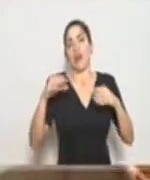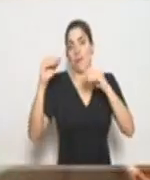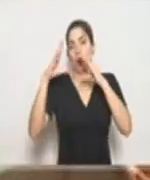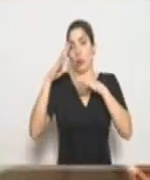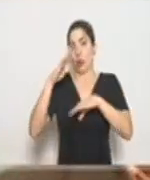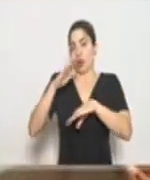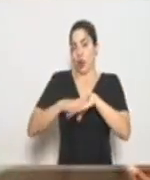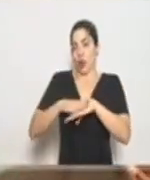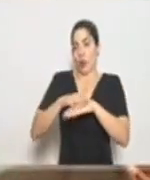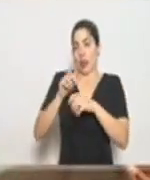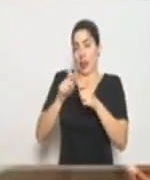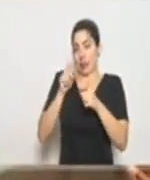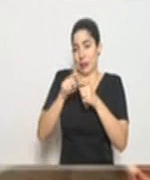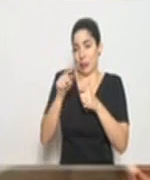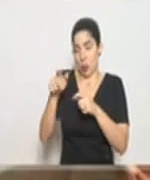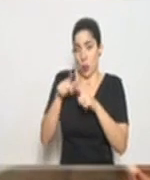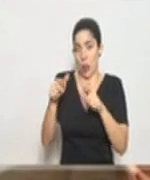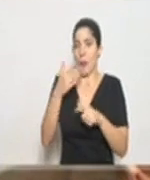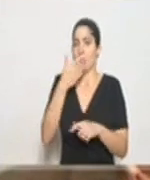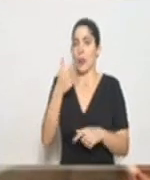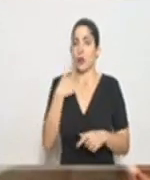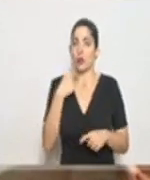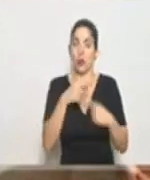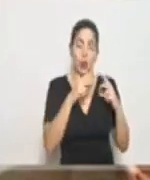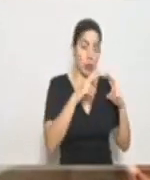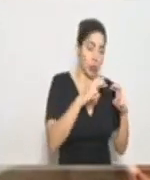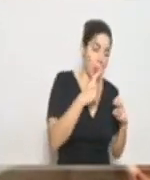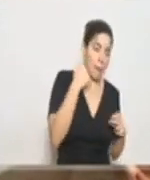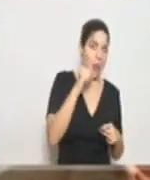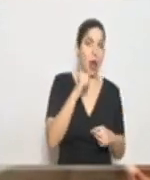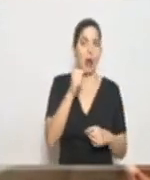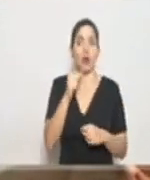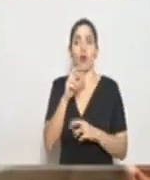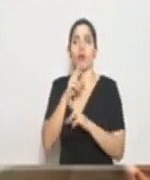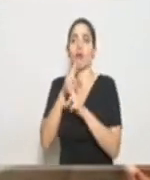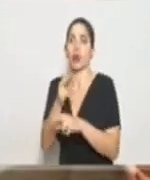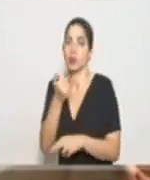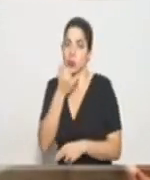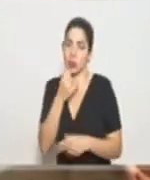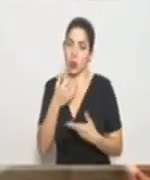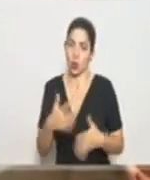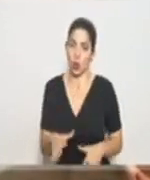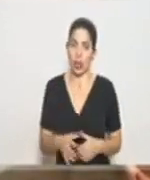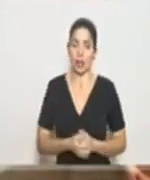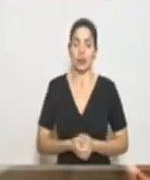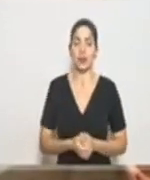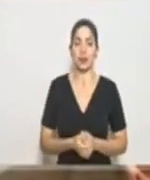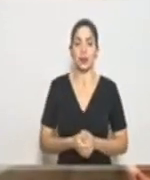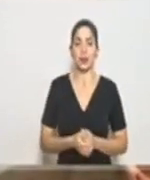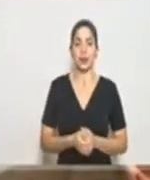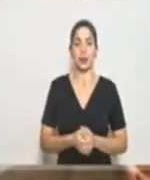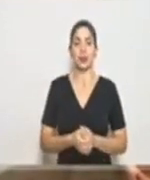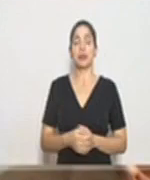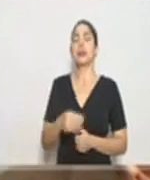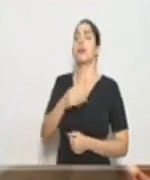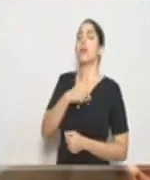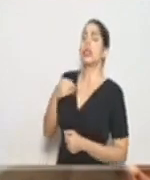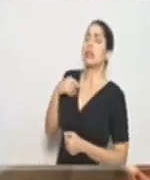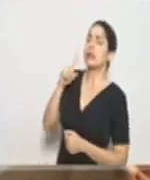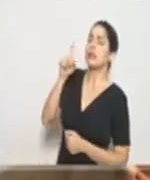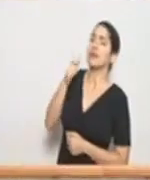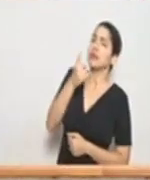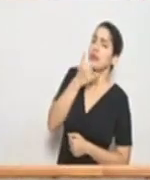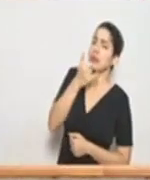totalmente certera sería mejor revisarla para no dar una respuesta errónea señor ministro qué